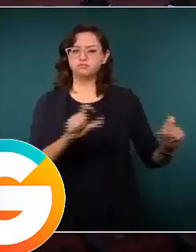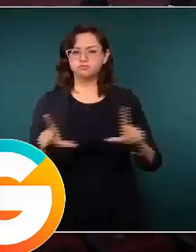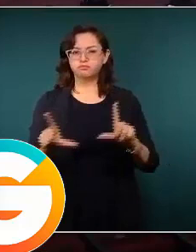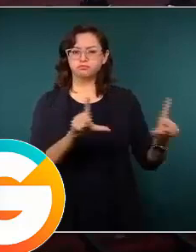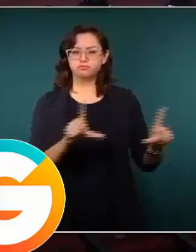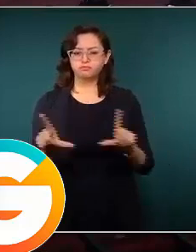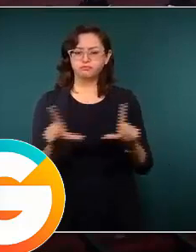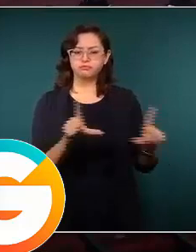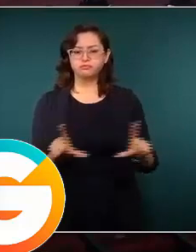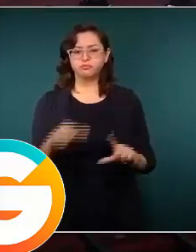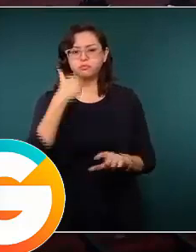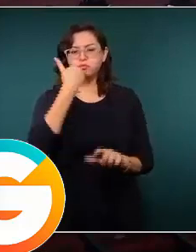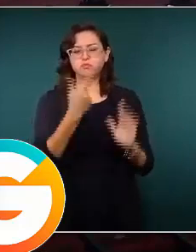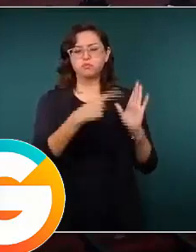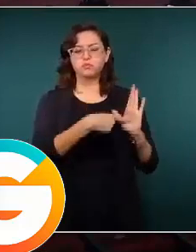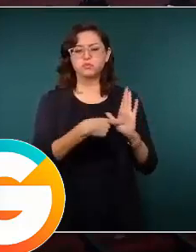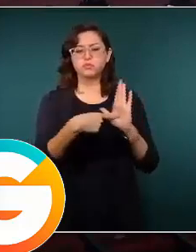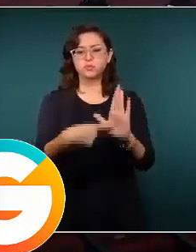mostrar.